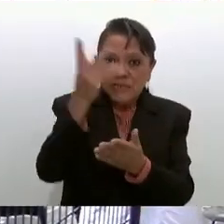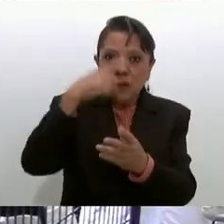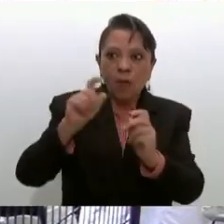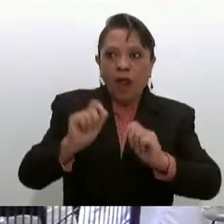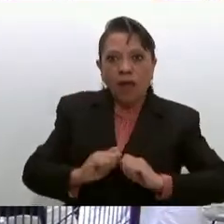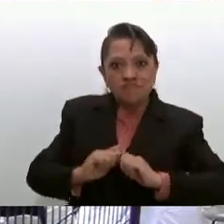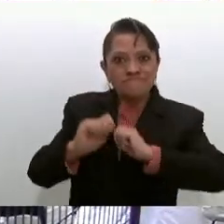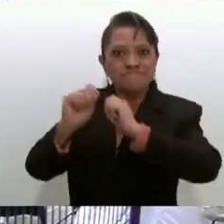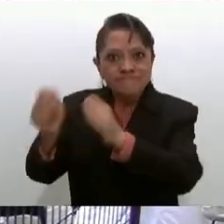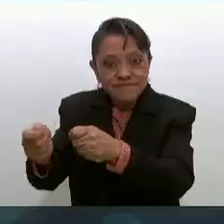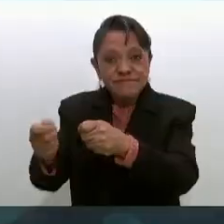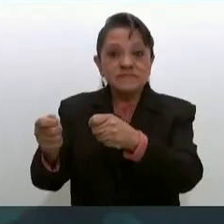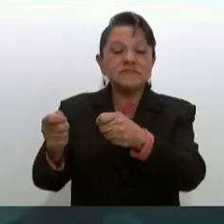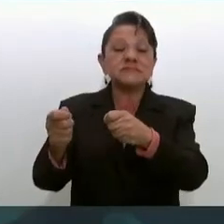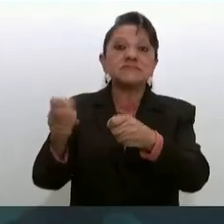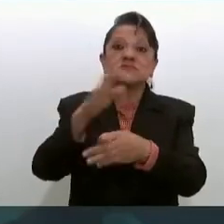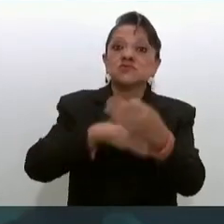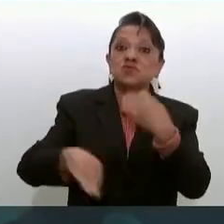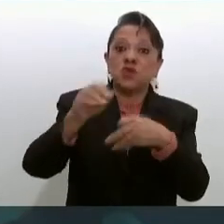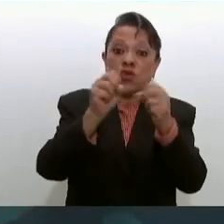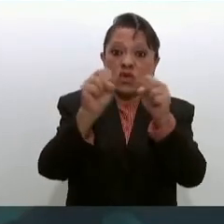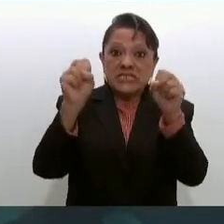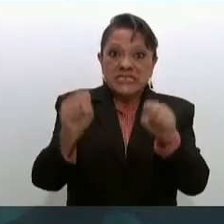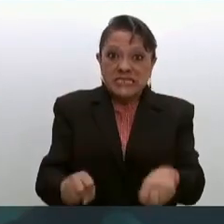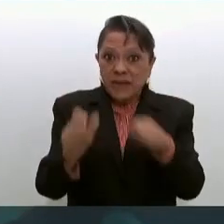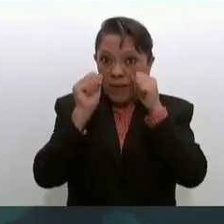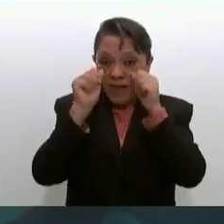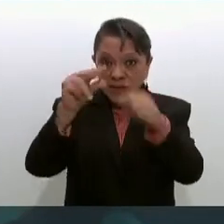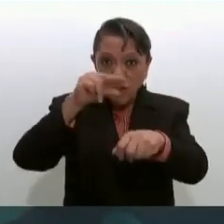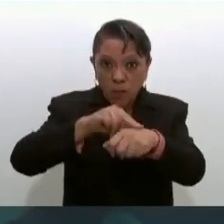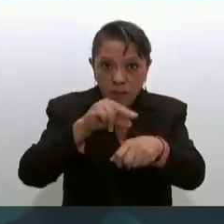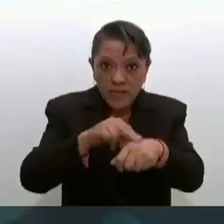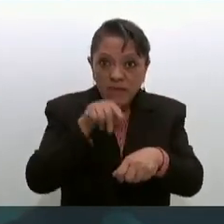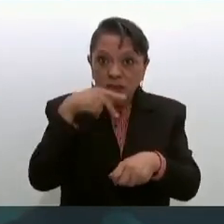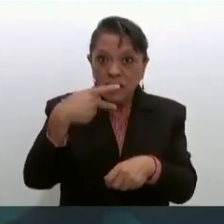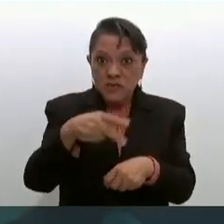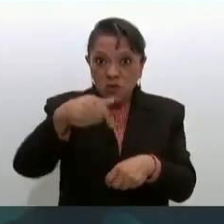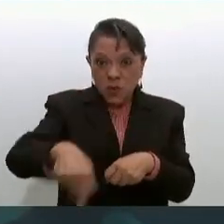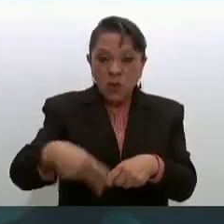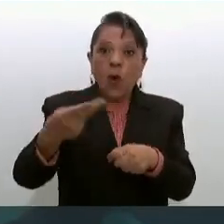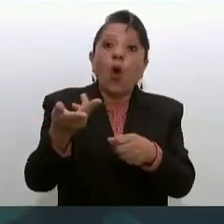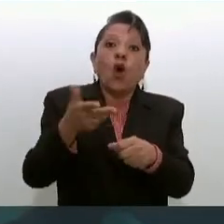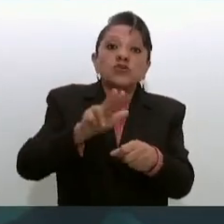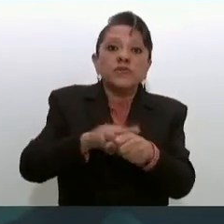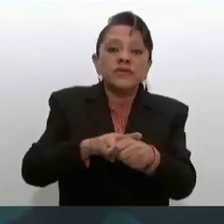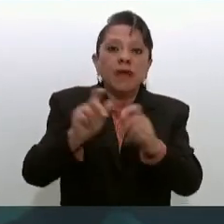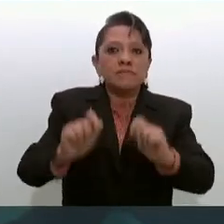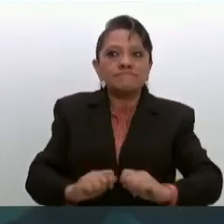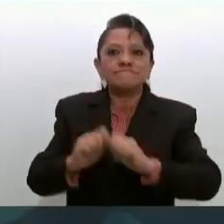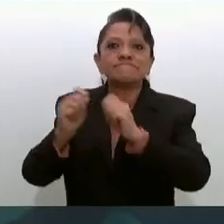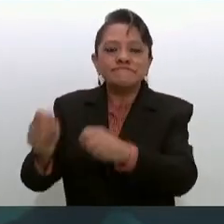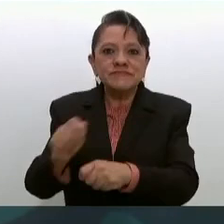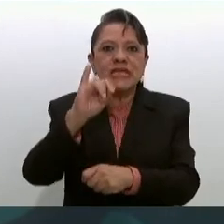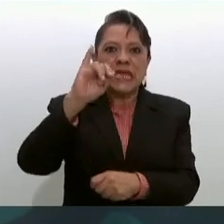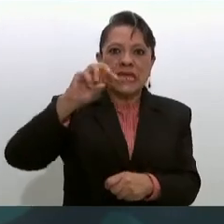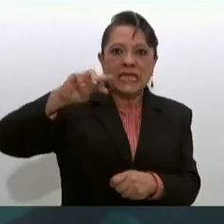todo el sistema de atención médica a sus hospitales y la infraestructura de primer nivel al IMSS-Bienestar.